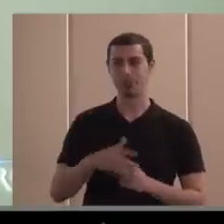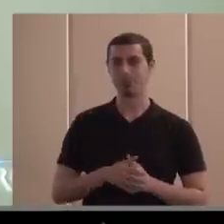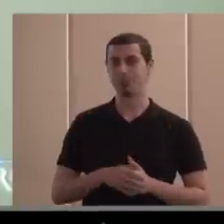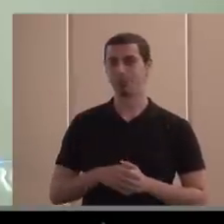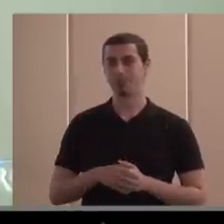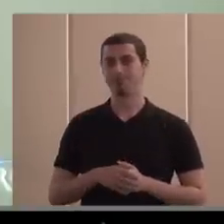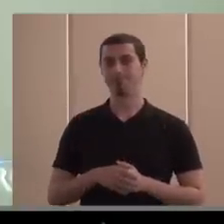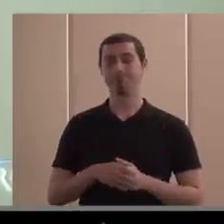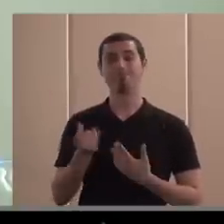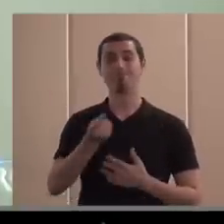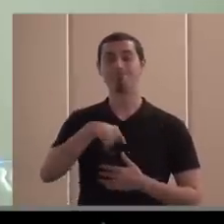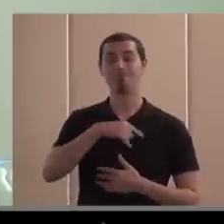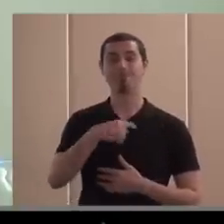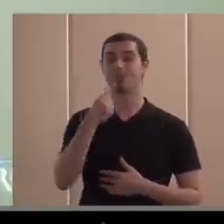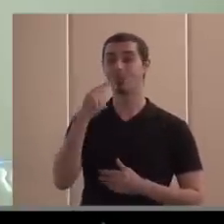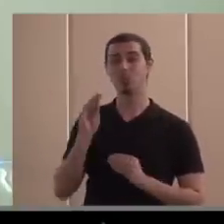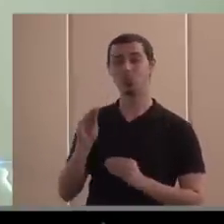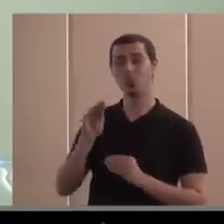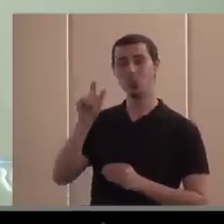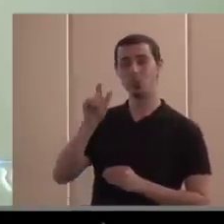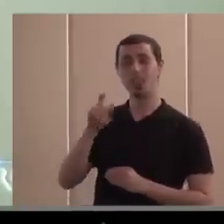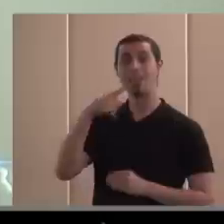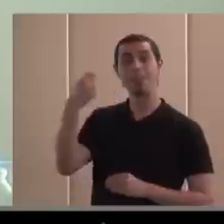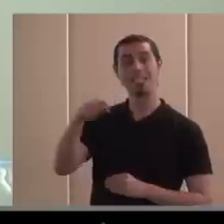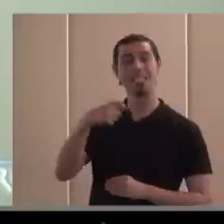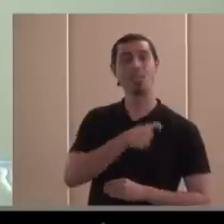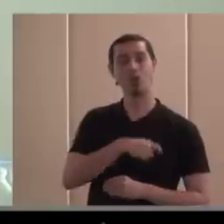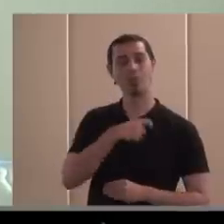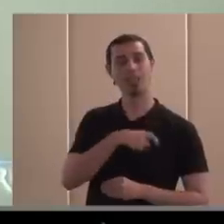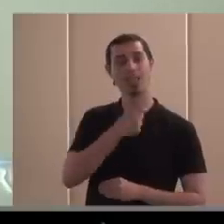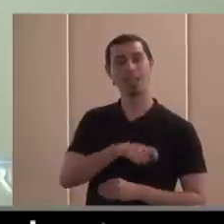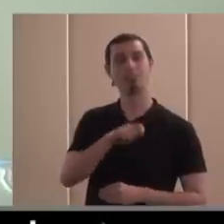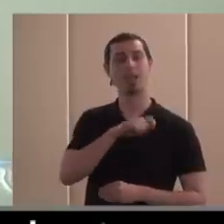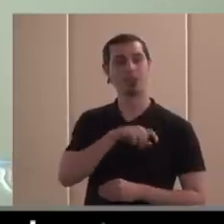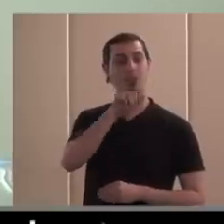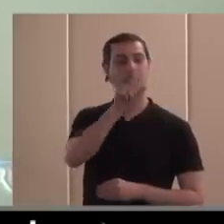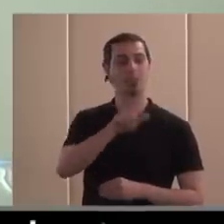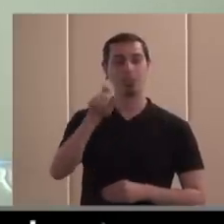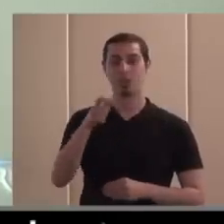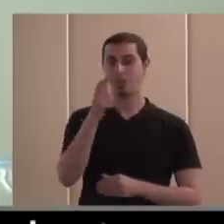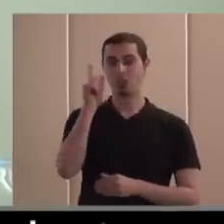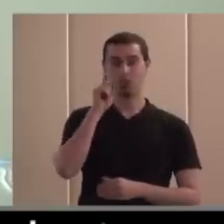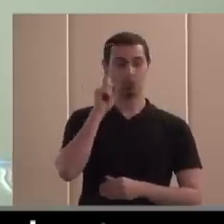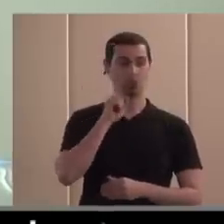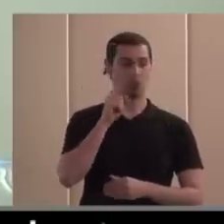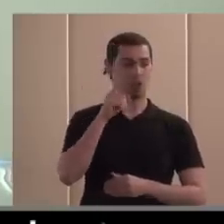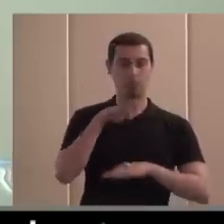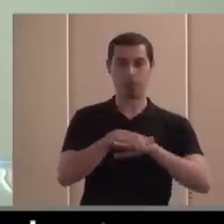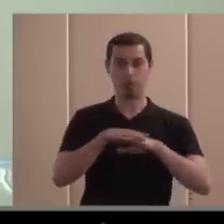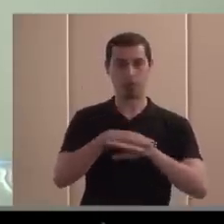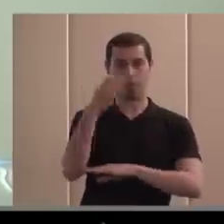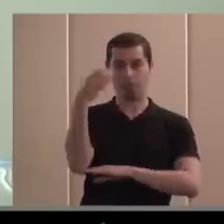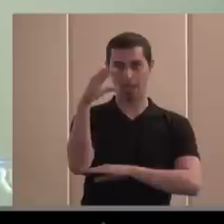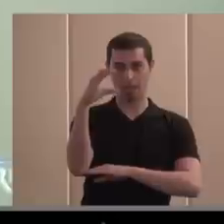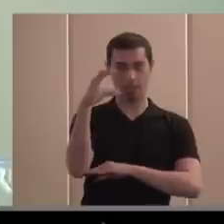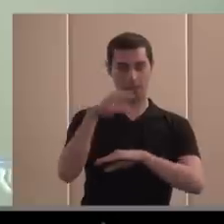Lo que podemos decir son muchas cosas. El del Comité Español de Representantes de Personas con Discapacidad estudió Derecho